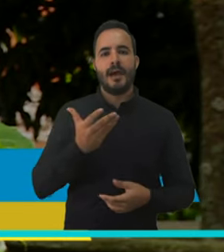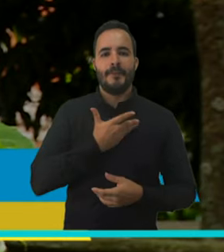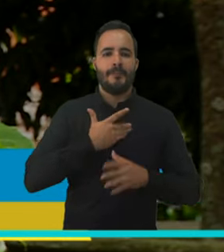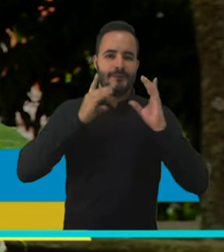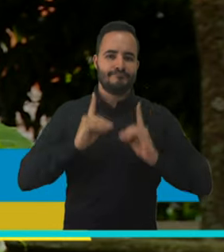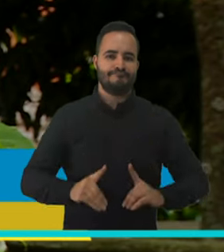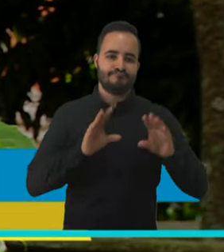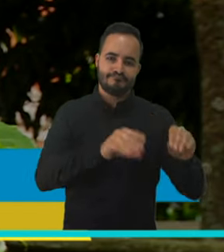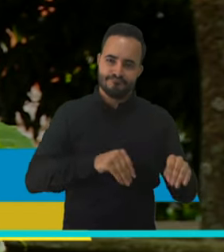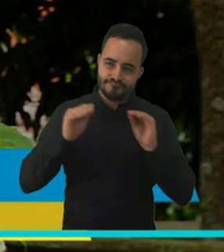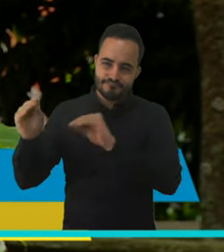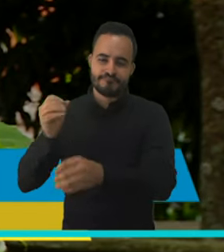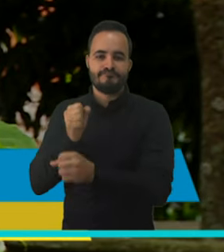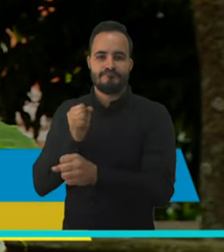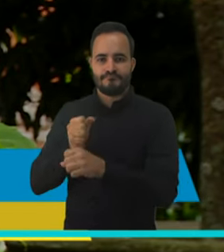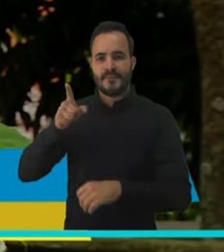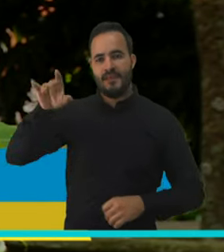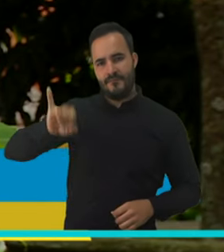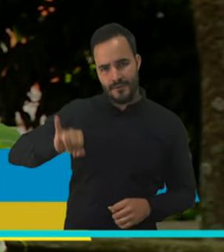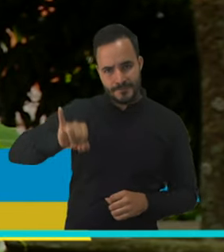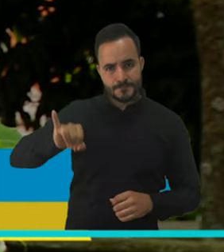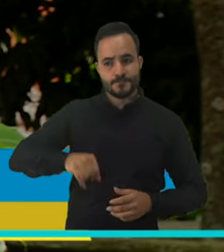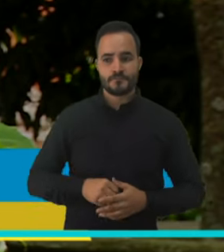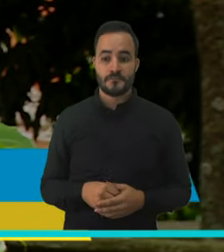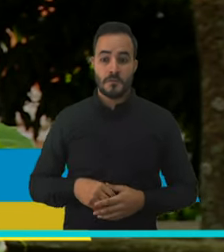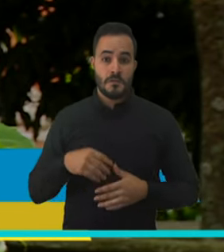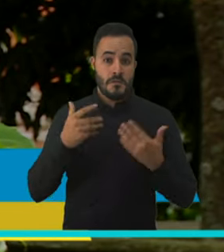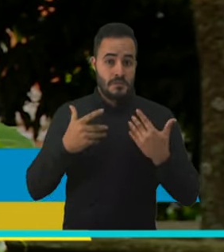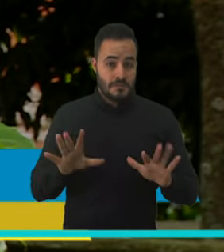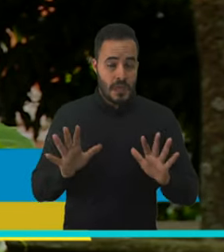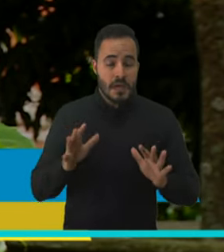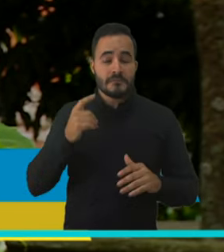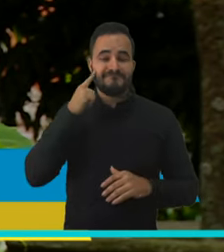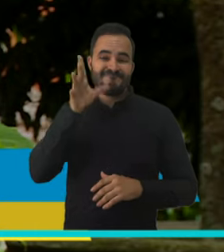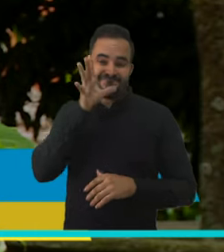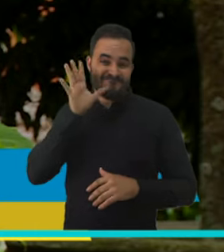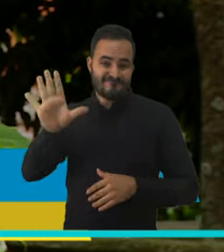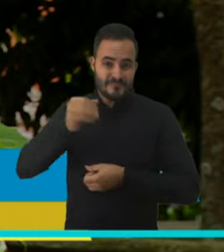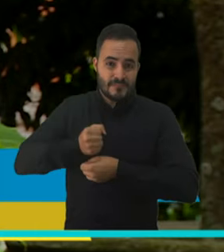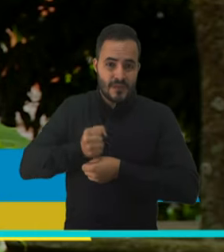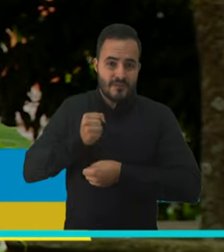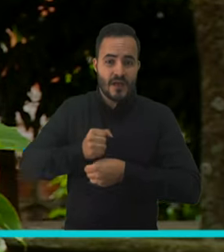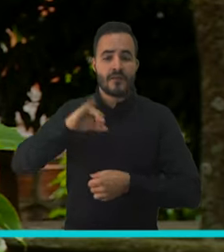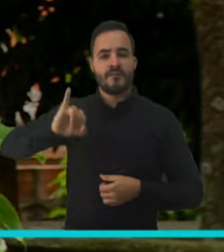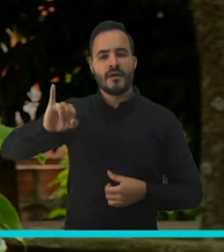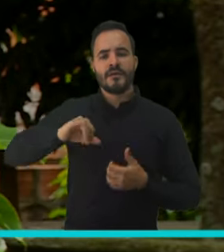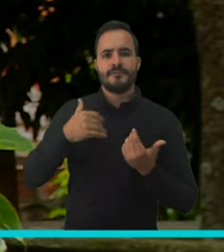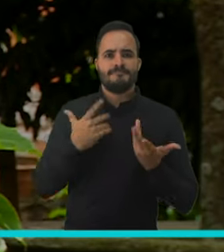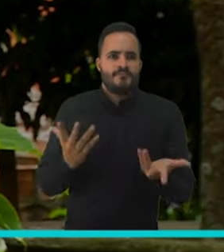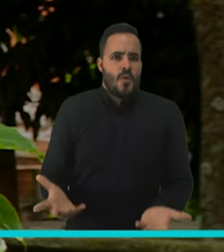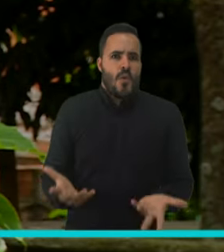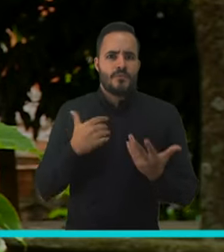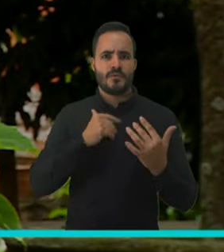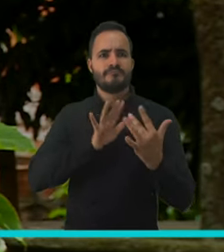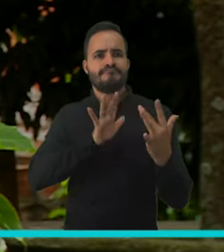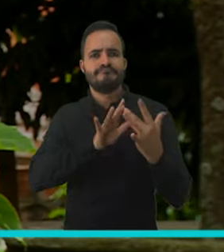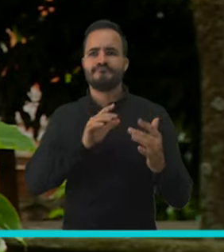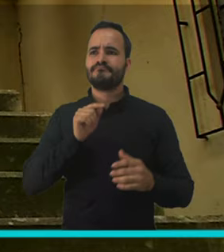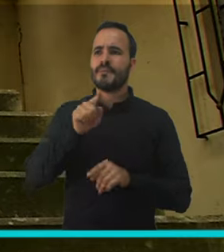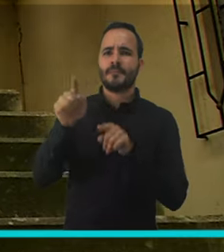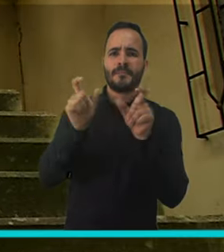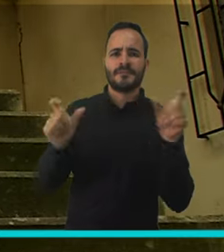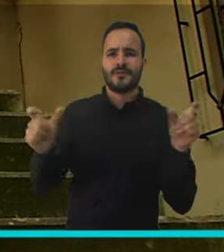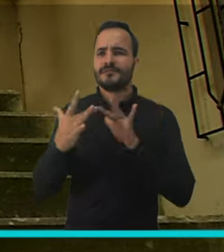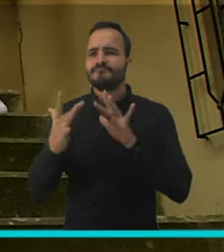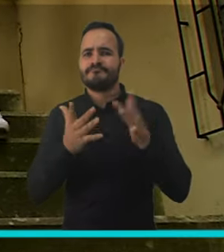mamá tuvo que irse a trabajar a Ibagué y ya acá en Ibagué, pues como ella trabajaba en una finca, para ella era muy imposible, digamos, que